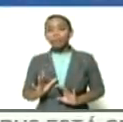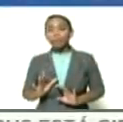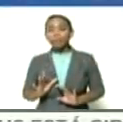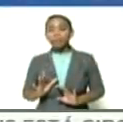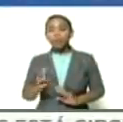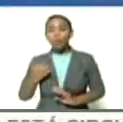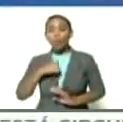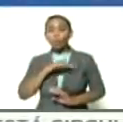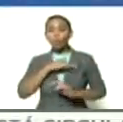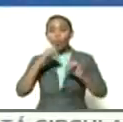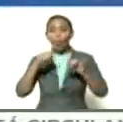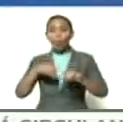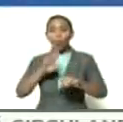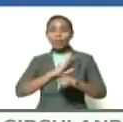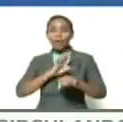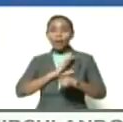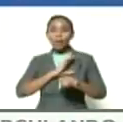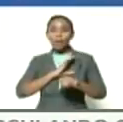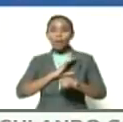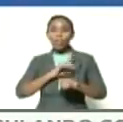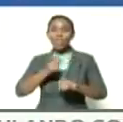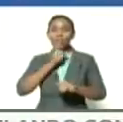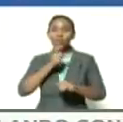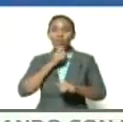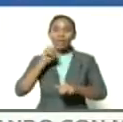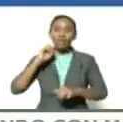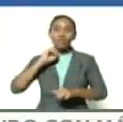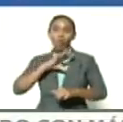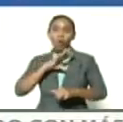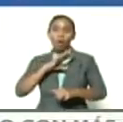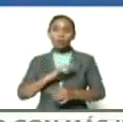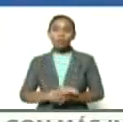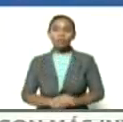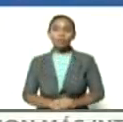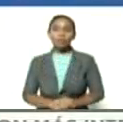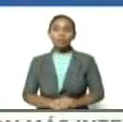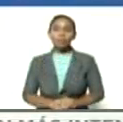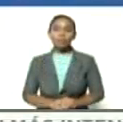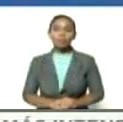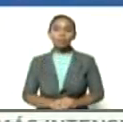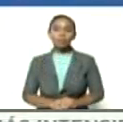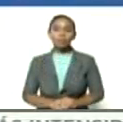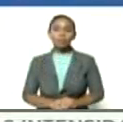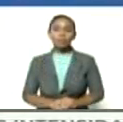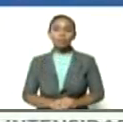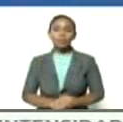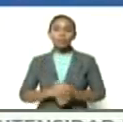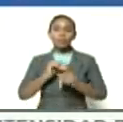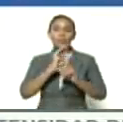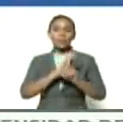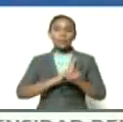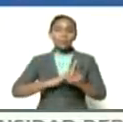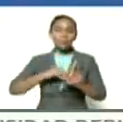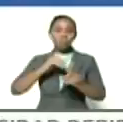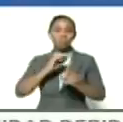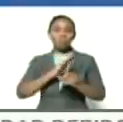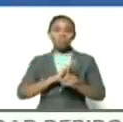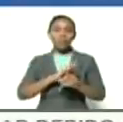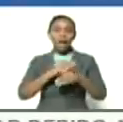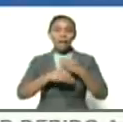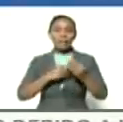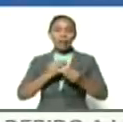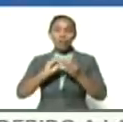nosotros hoy tenemos el reto histórico de consolidar de y